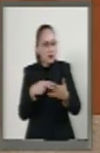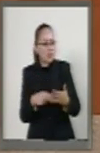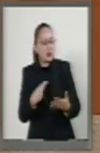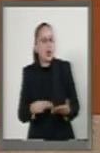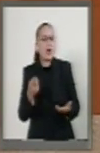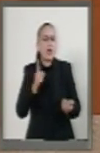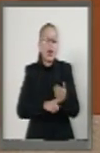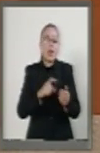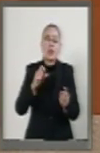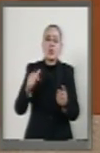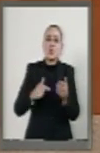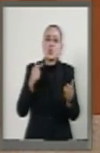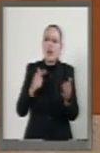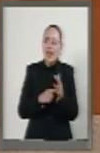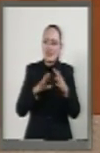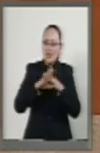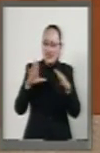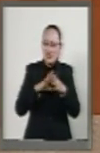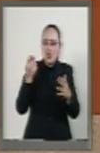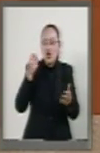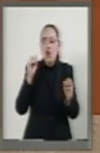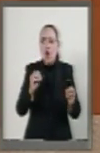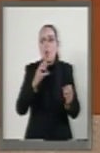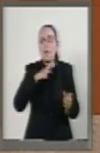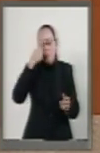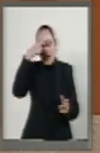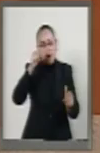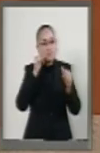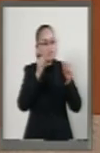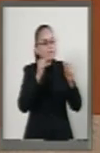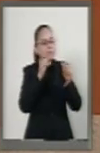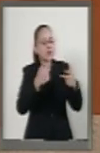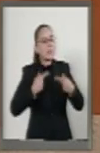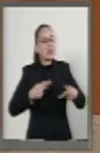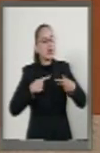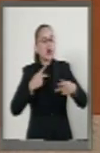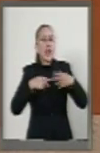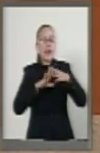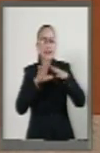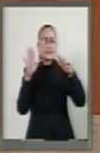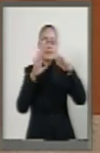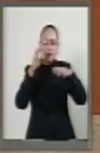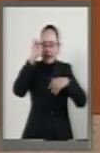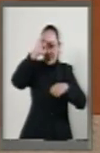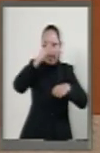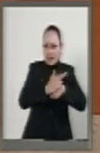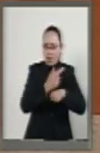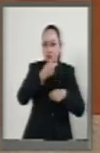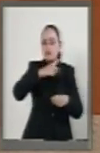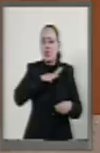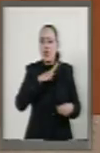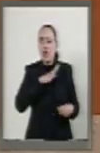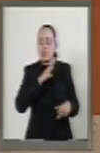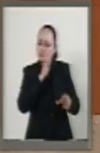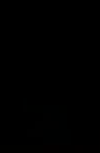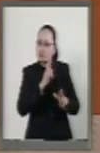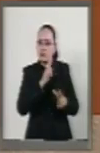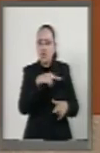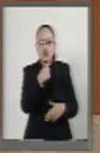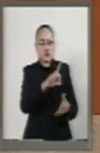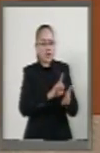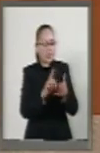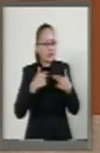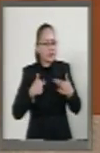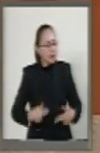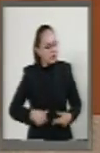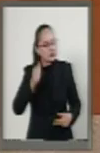o en los lugares habilitados para tal fin a los extranjeros que lo ameriten conforme a las disposiciones de esta ley, respetando en todo momento sus derechos